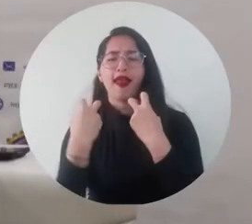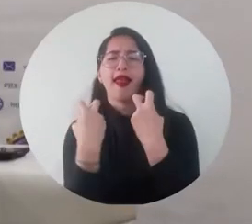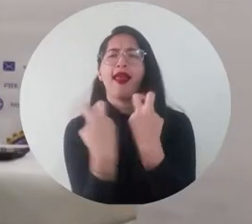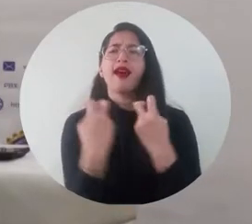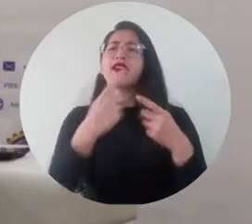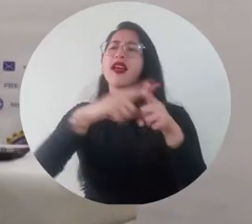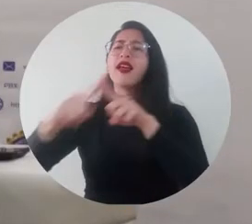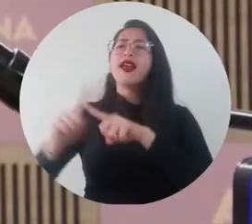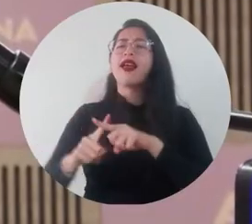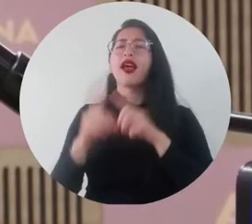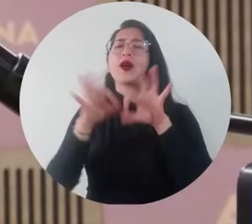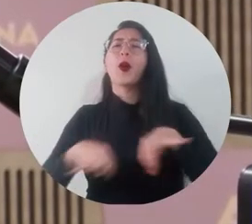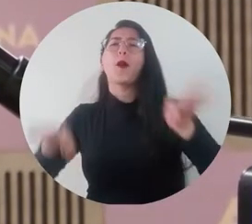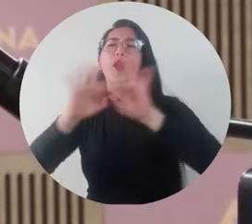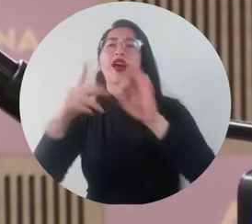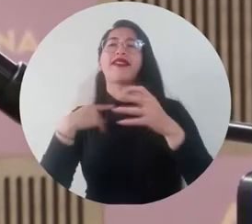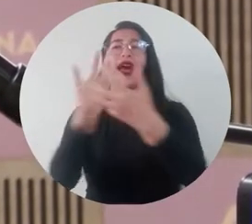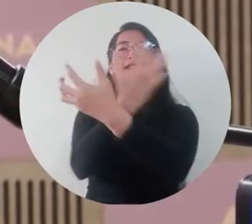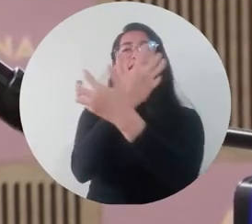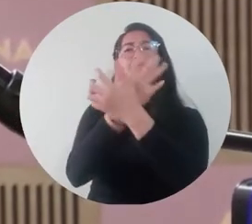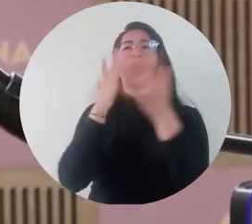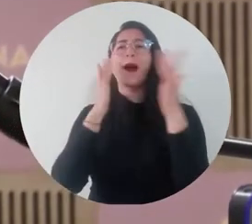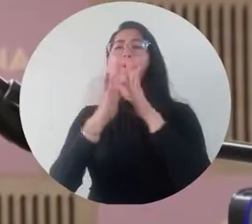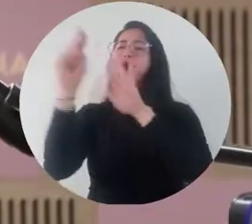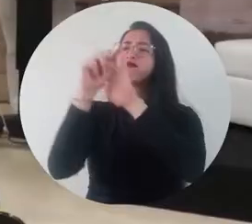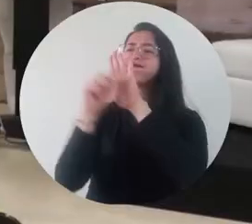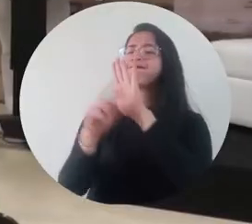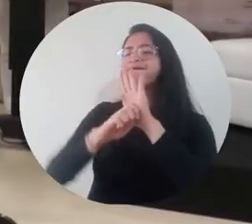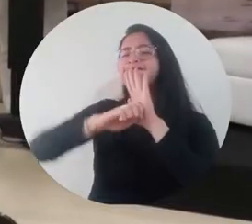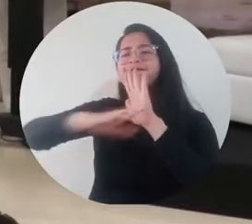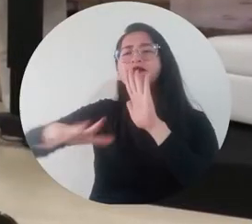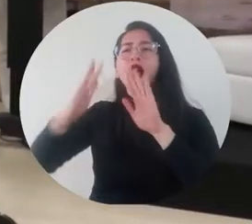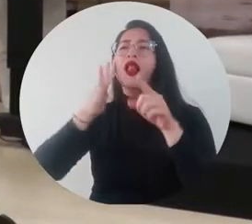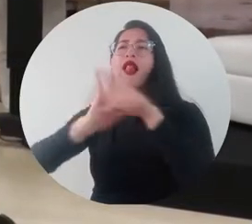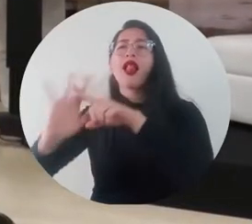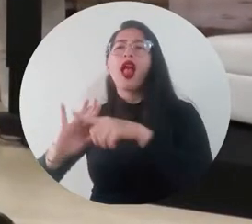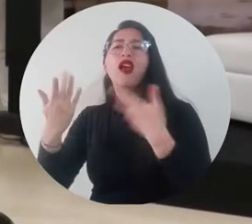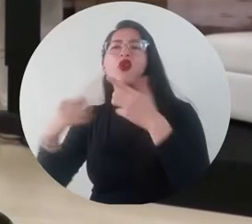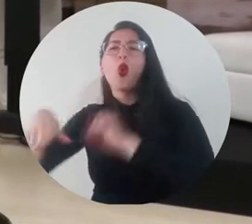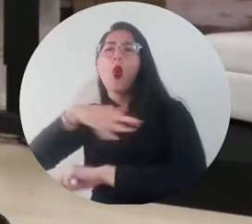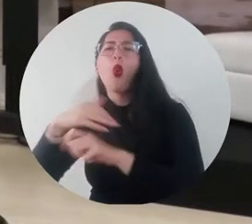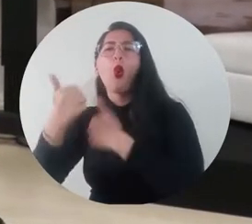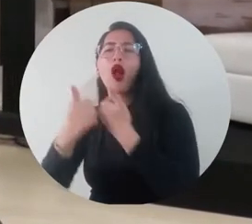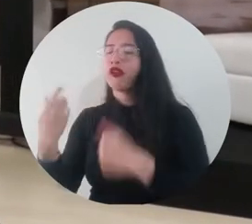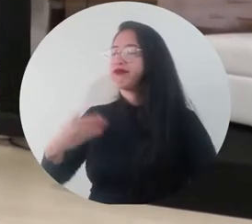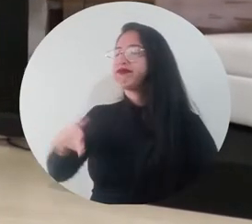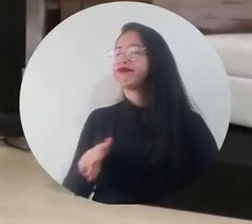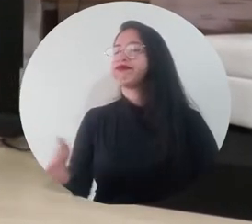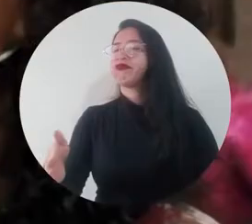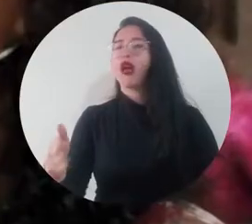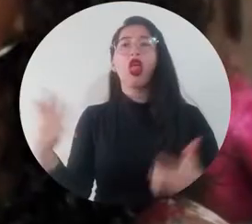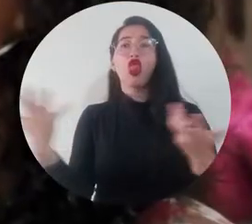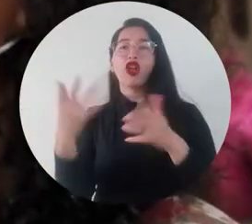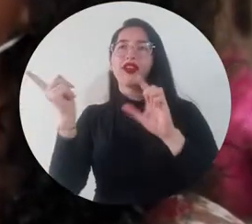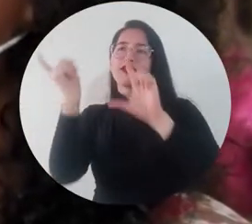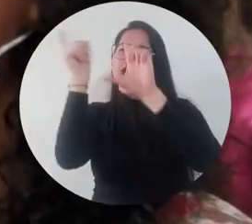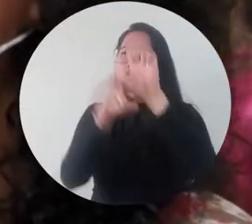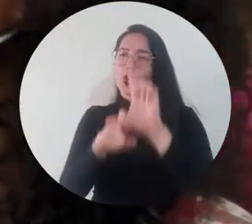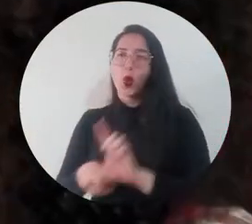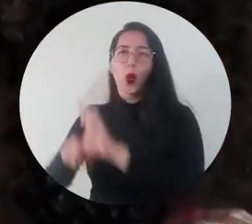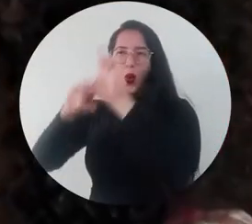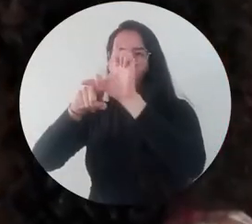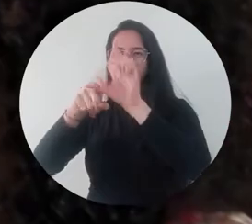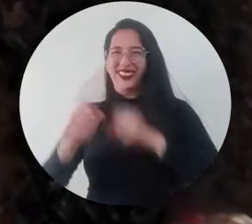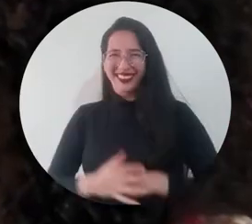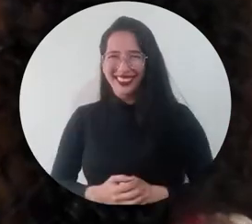Magdalena llevó a cabo el conversatorio de la importancia de la ciencia para la política pública caso de ordenación pesquera artesanal en la